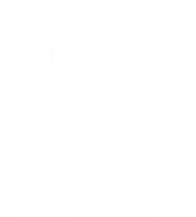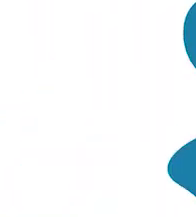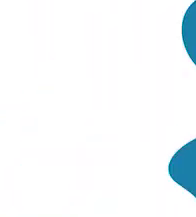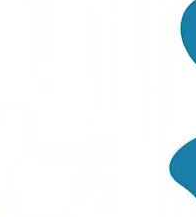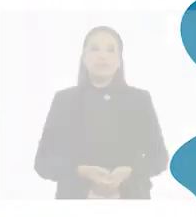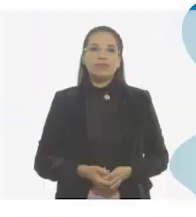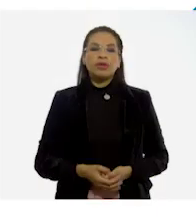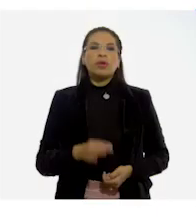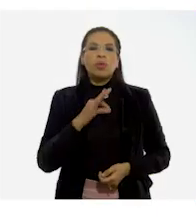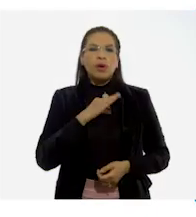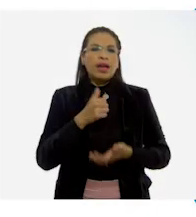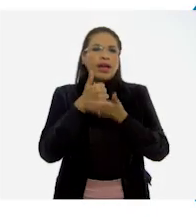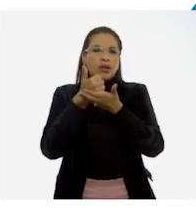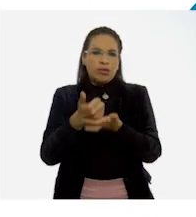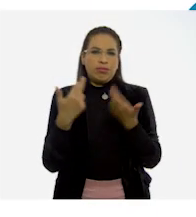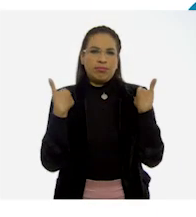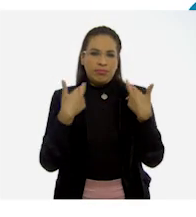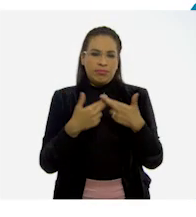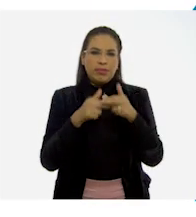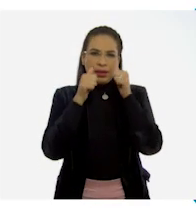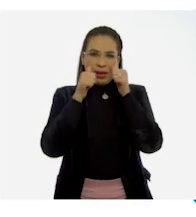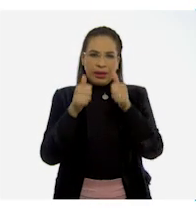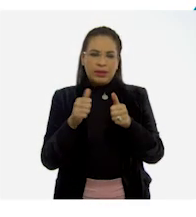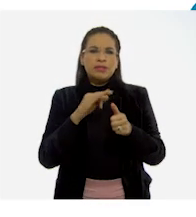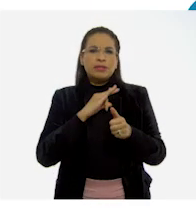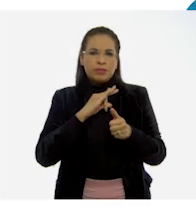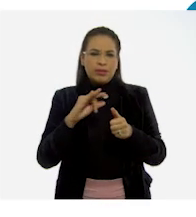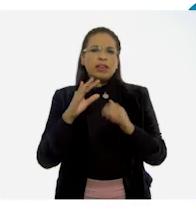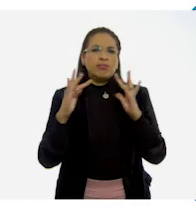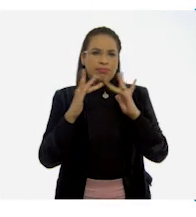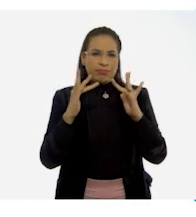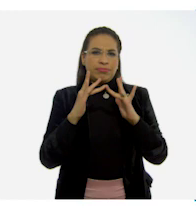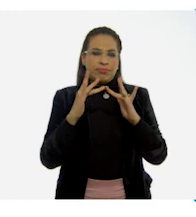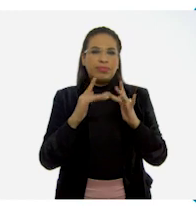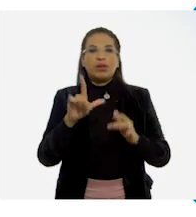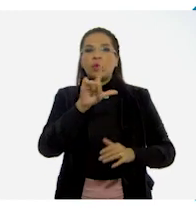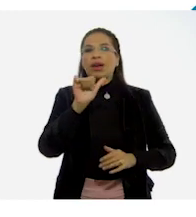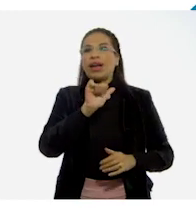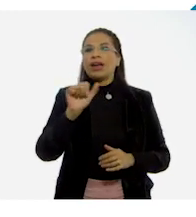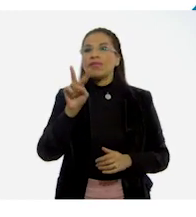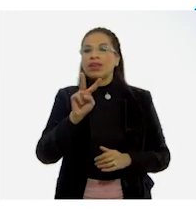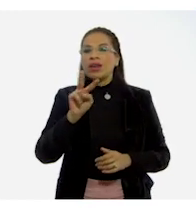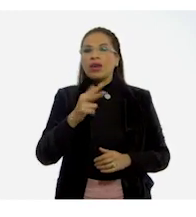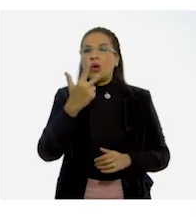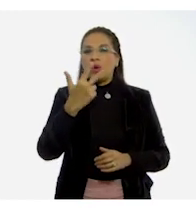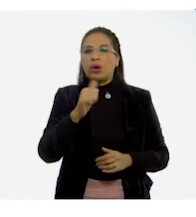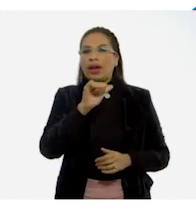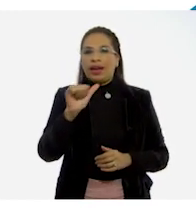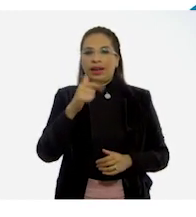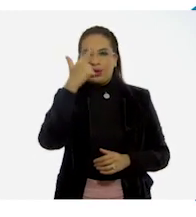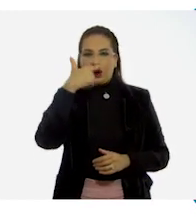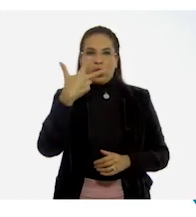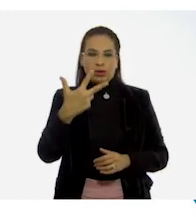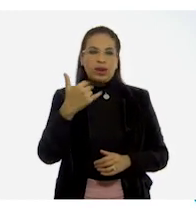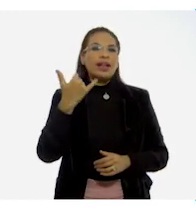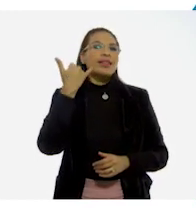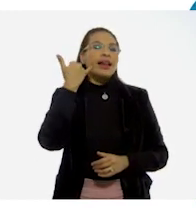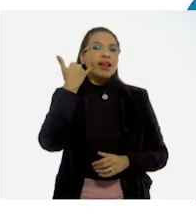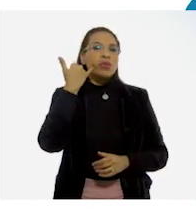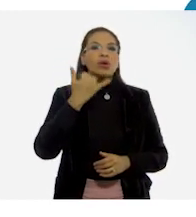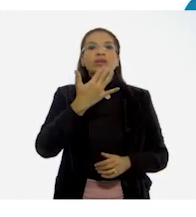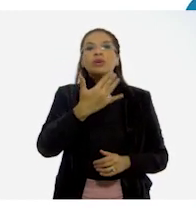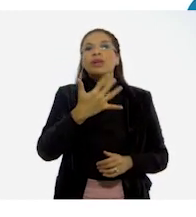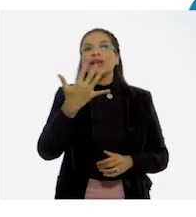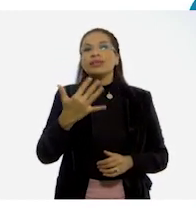Para solicitar apoyo pedagógico, comunícate con maestras y maestros de lunes a viernes de 8 a 20 horas al teléfono